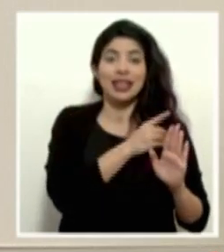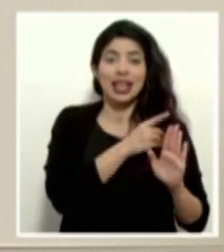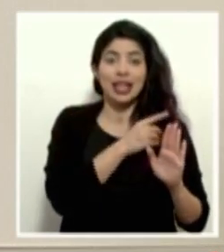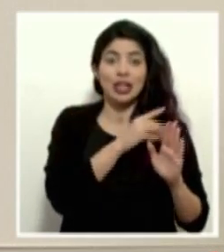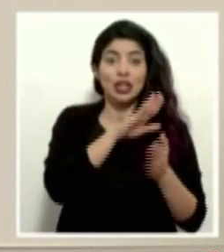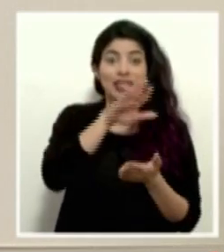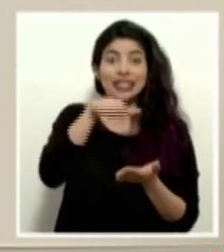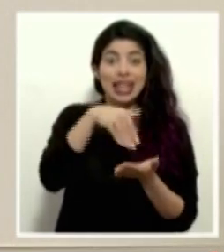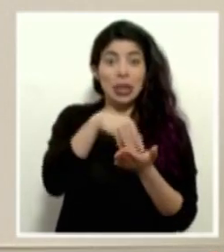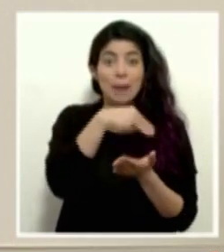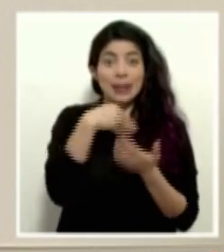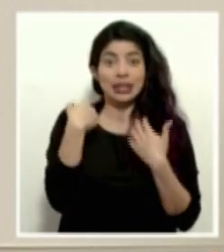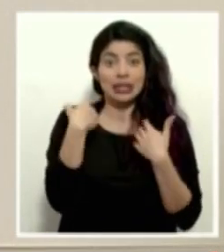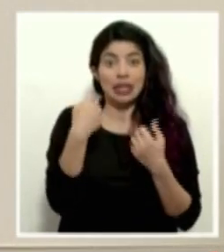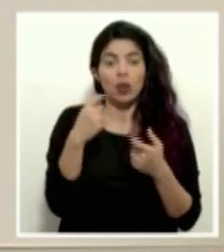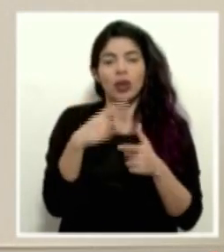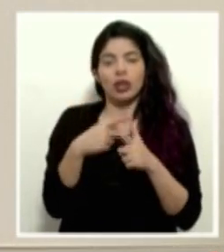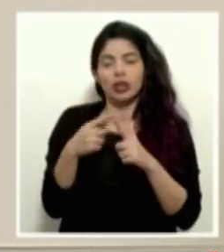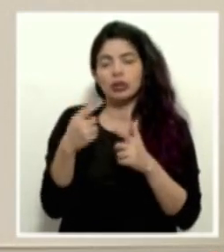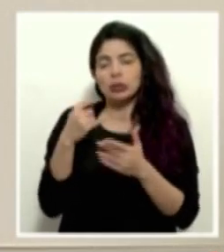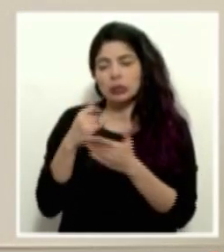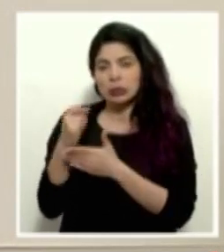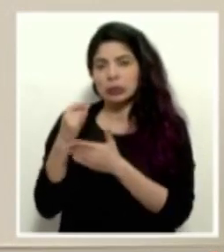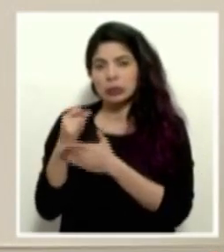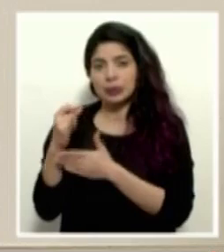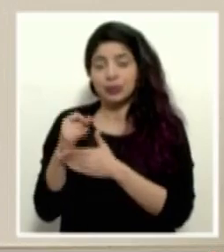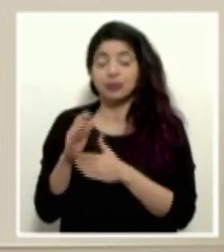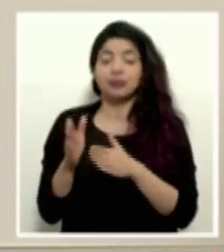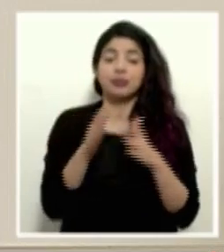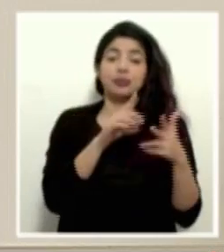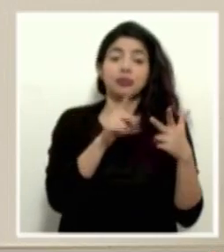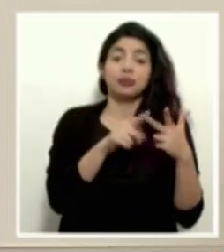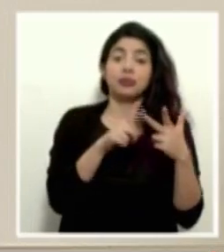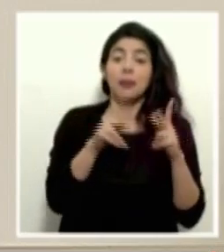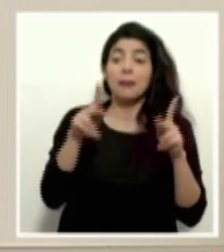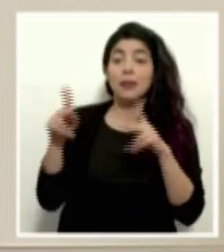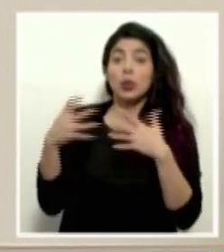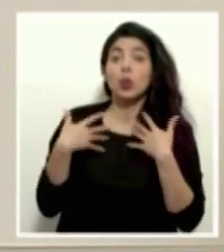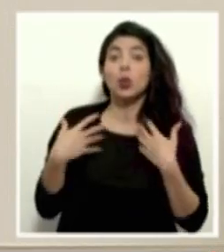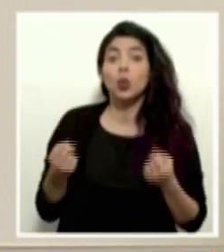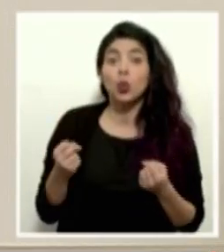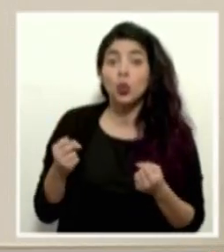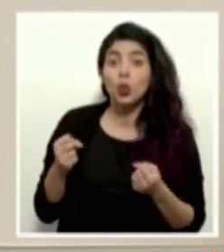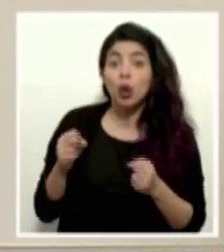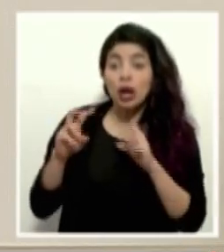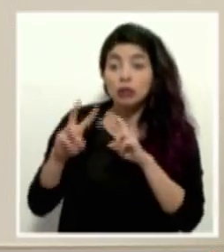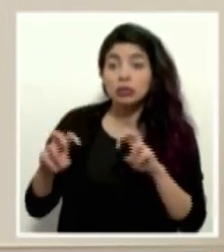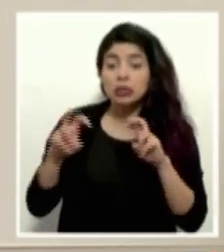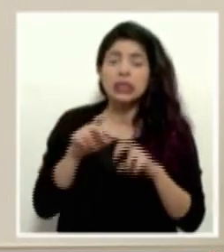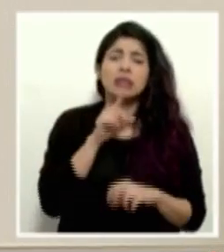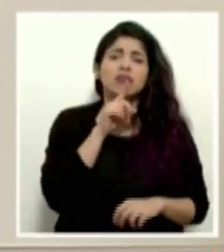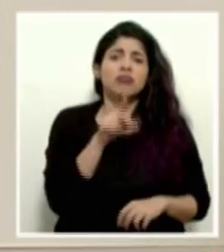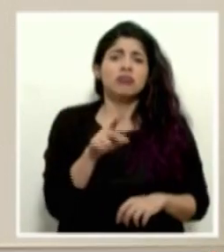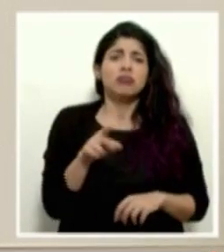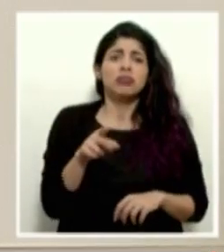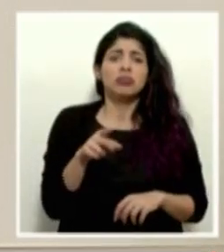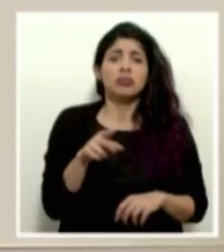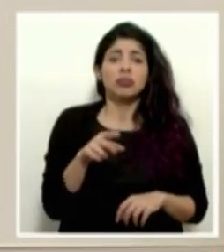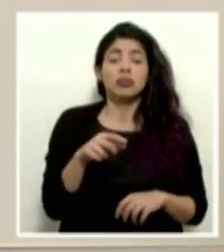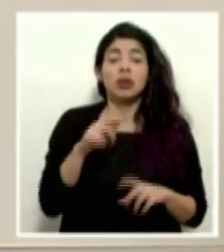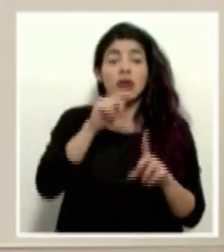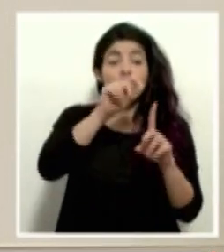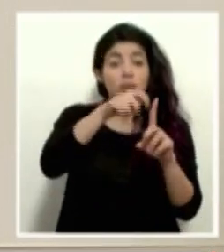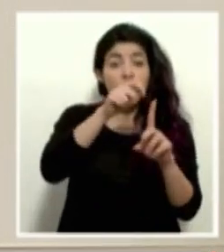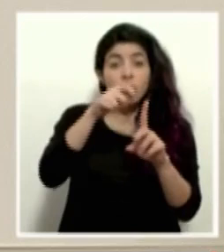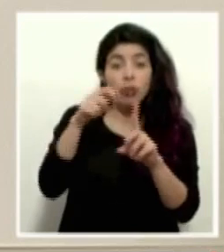de nivel central en el Ministerio de Salud. Y con respecto al seguimiento de personas recuperadas, pues en realidad más bien el hecho de no hacer